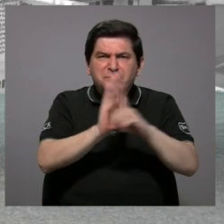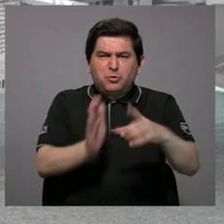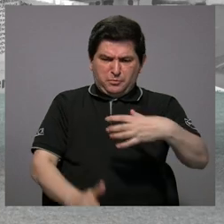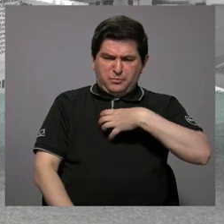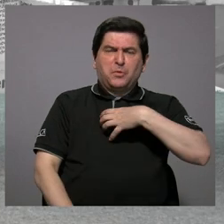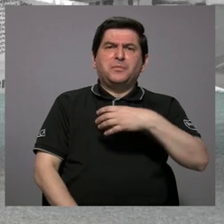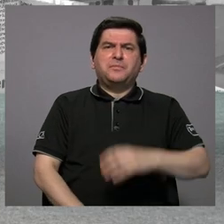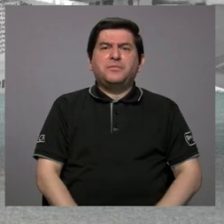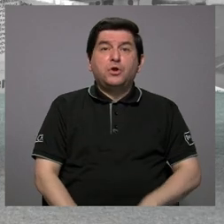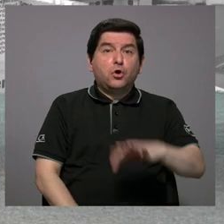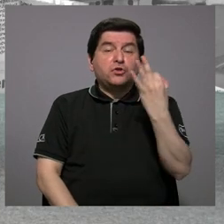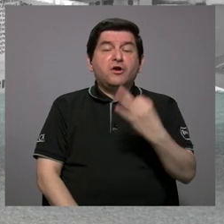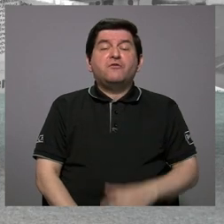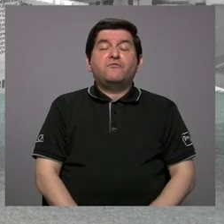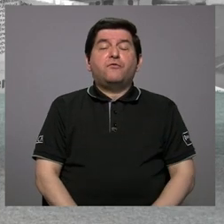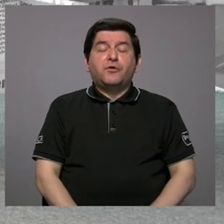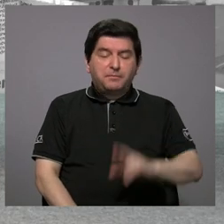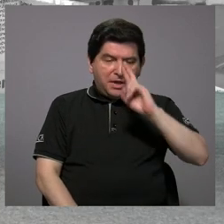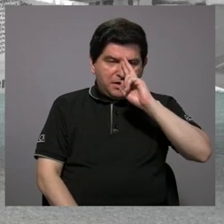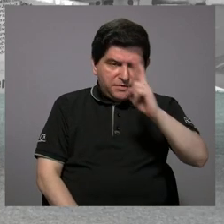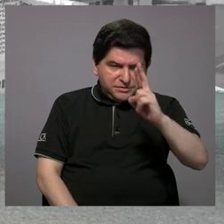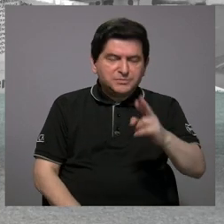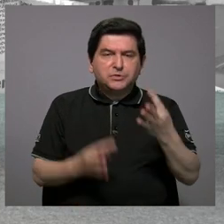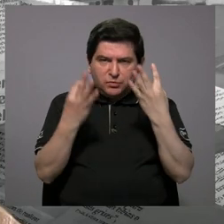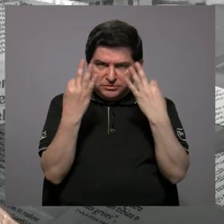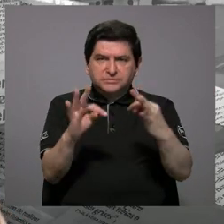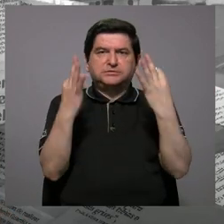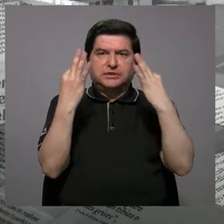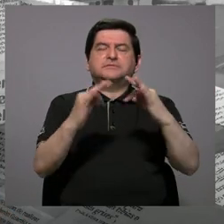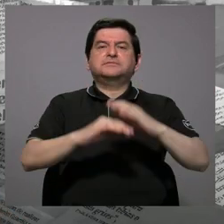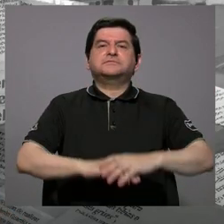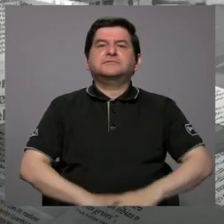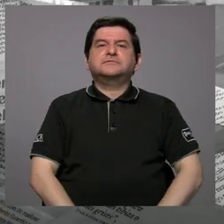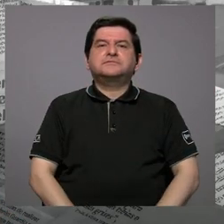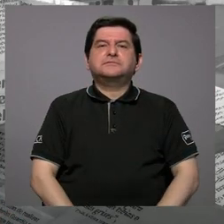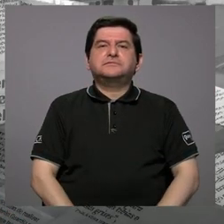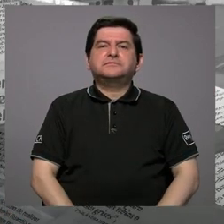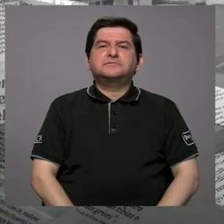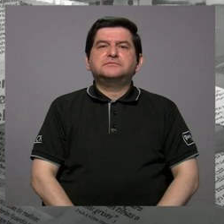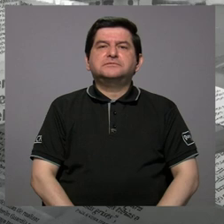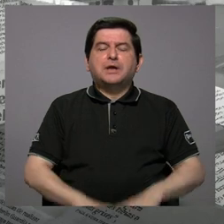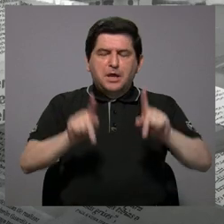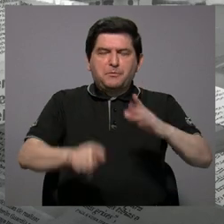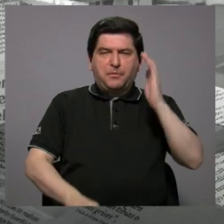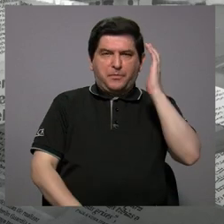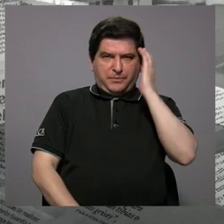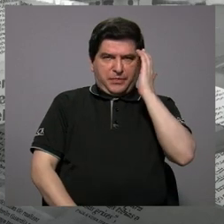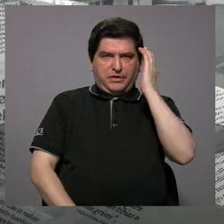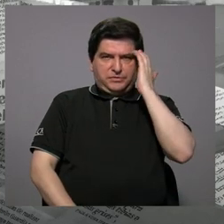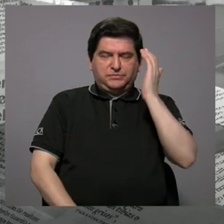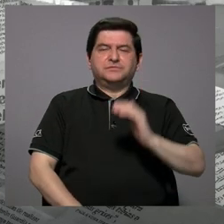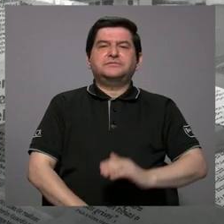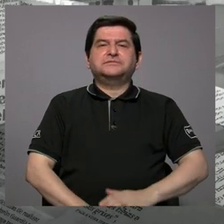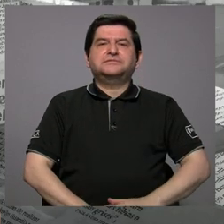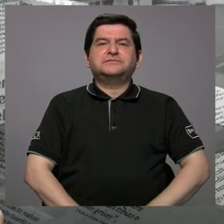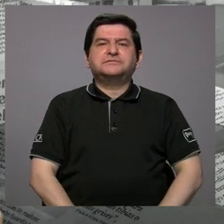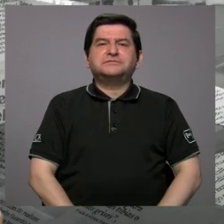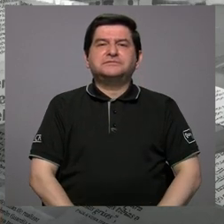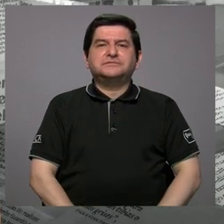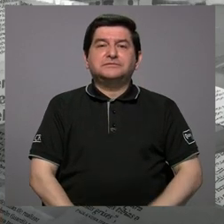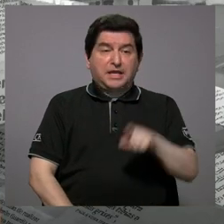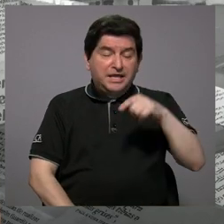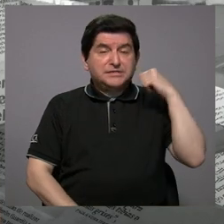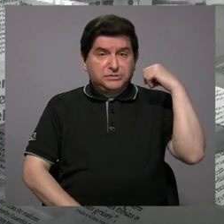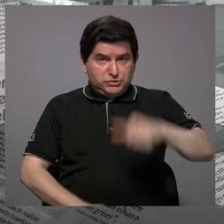de la manera más civil posible, como persona consciente de que esto